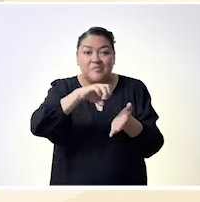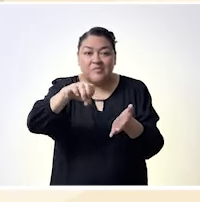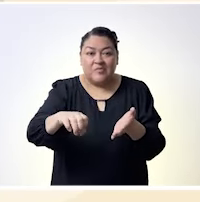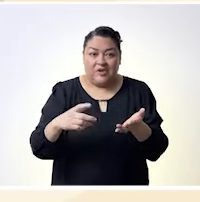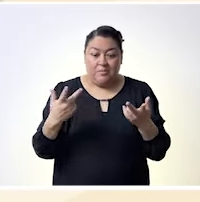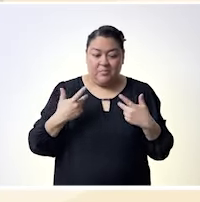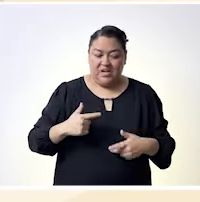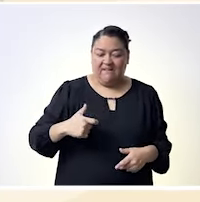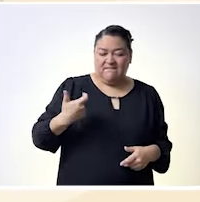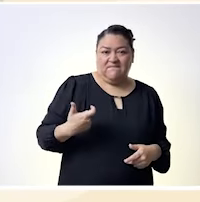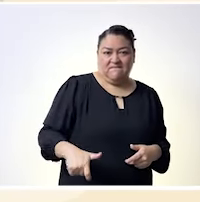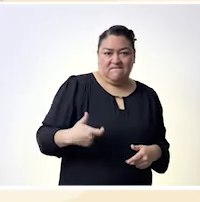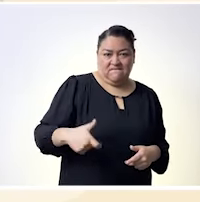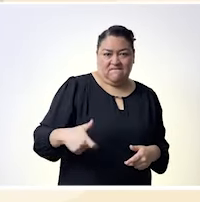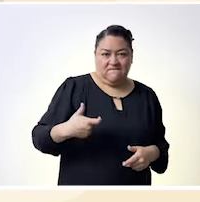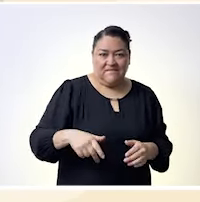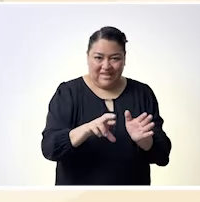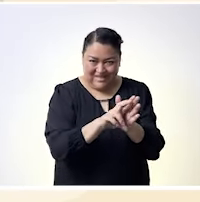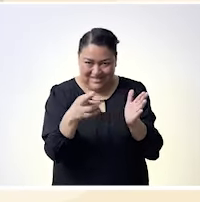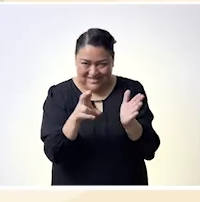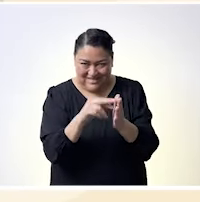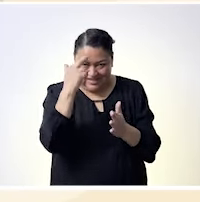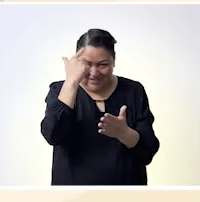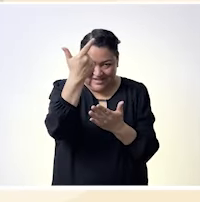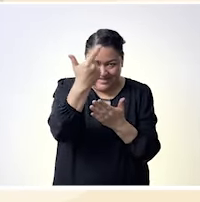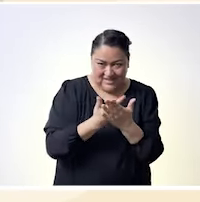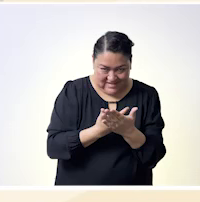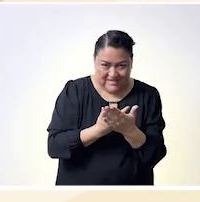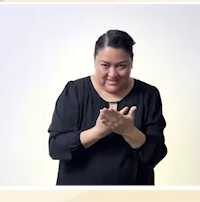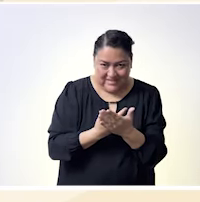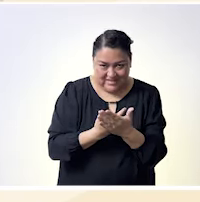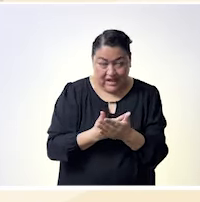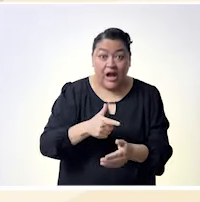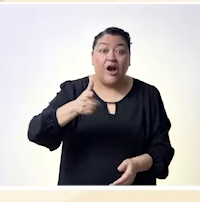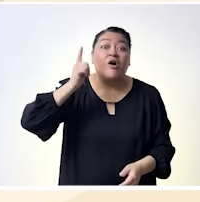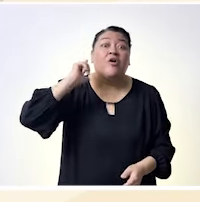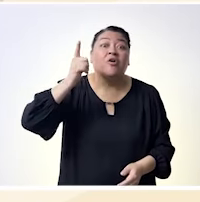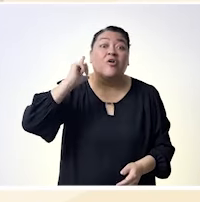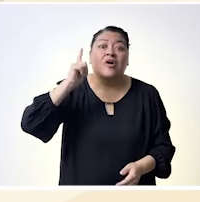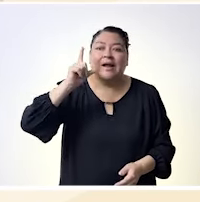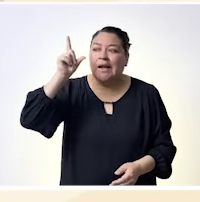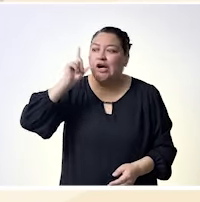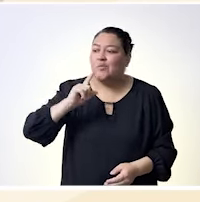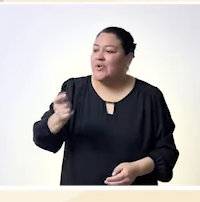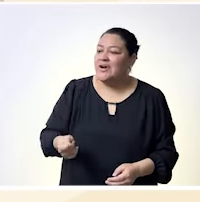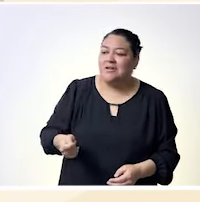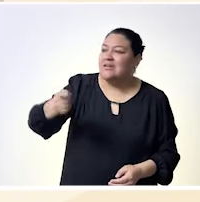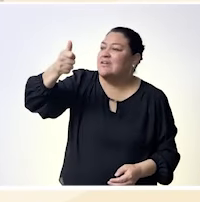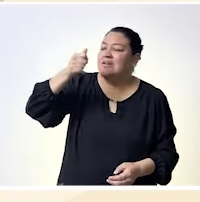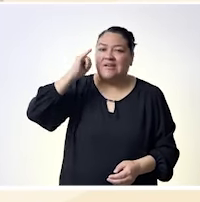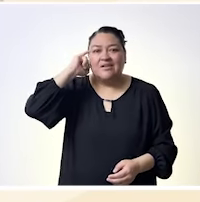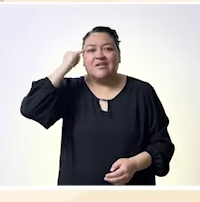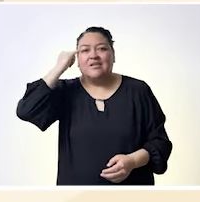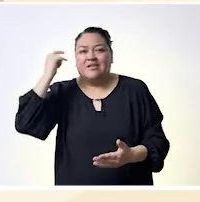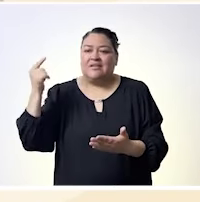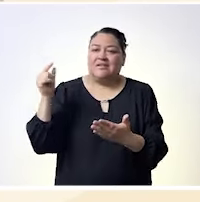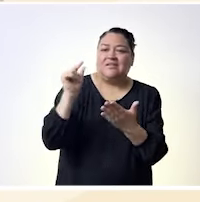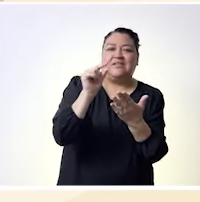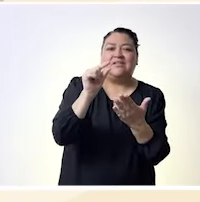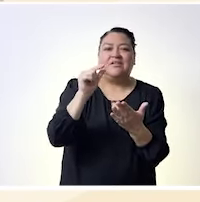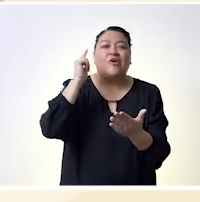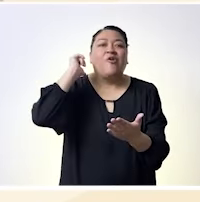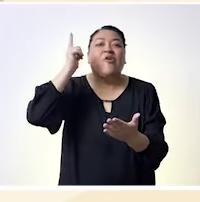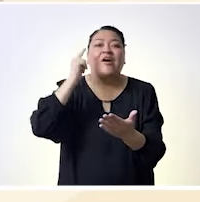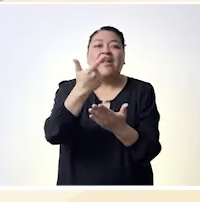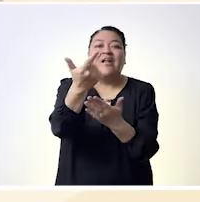relacionado con pues que nos compartan una reflexión final de lo que hemos conversado en este espacio así que